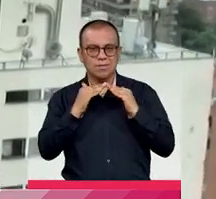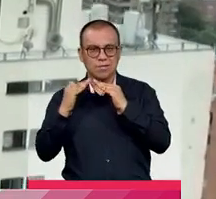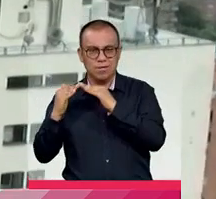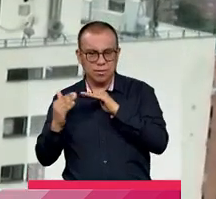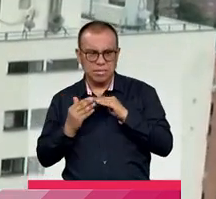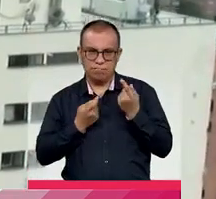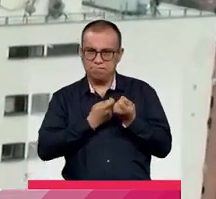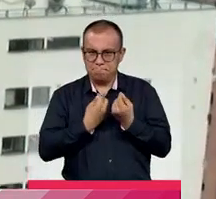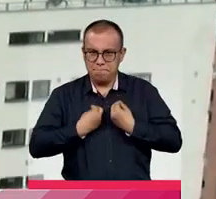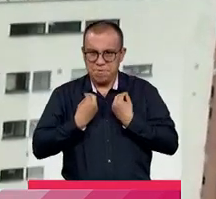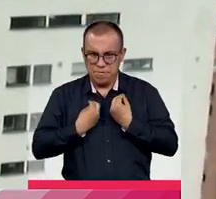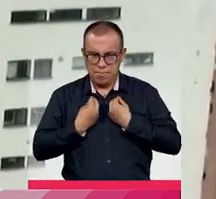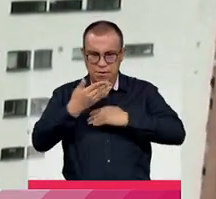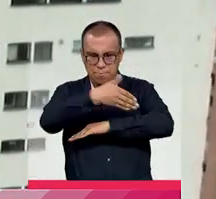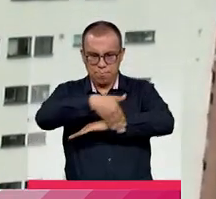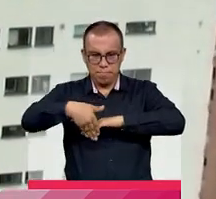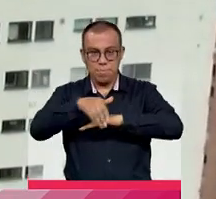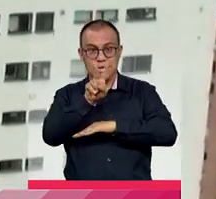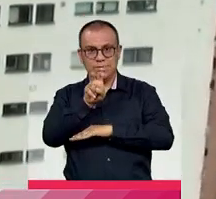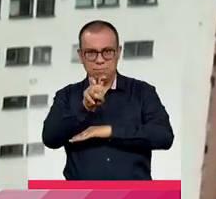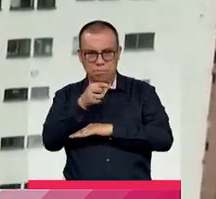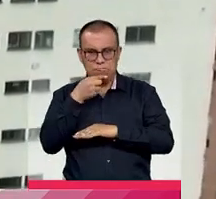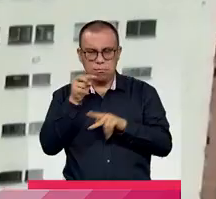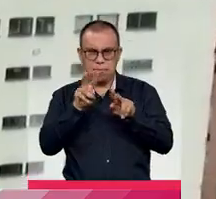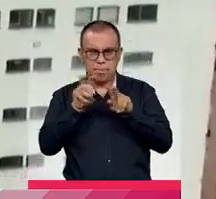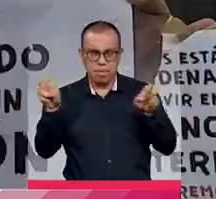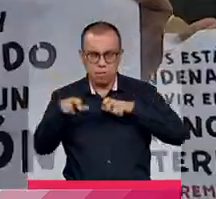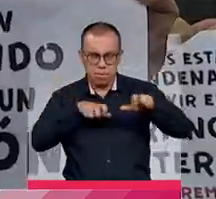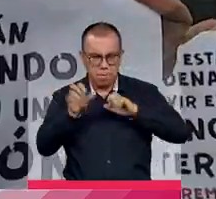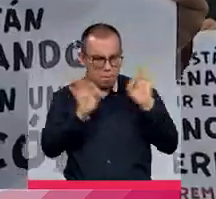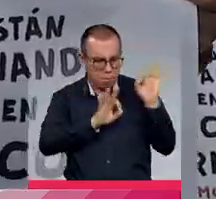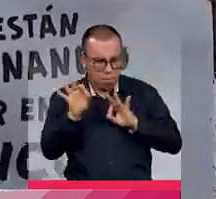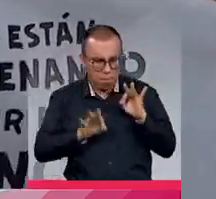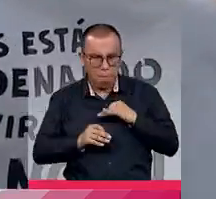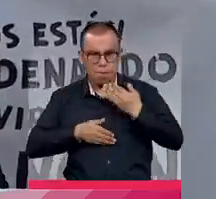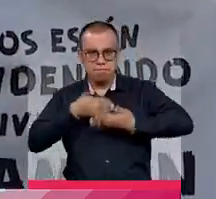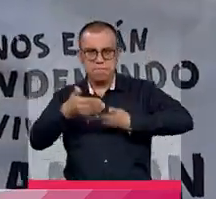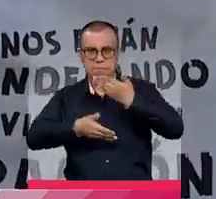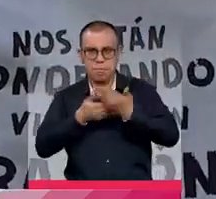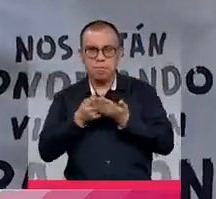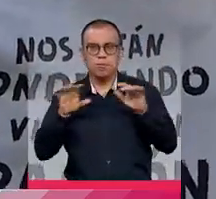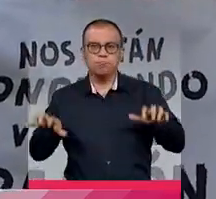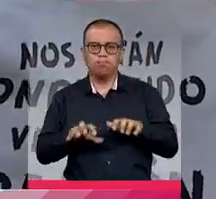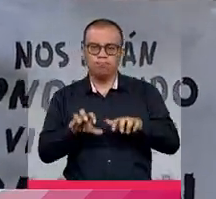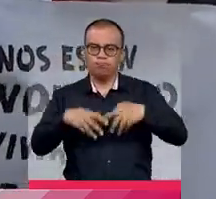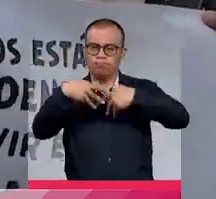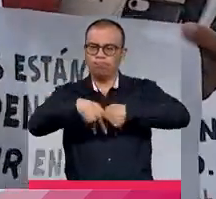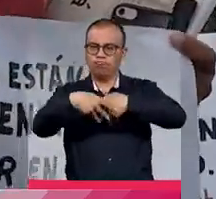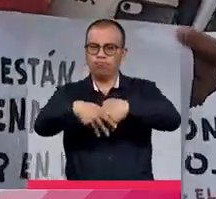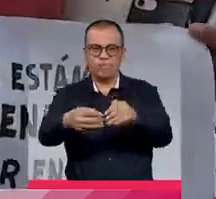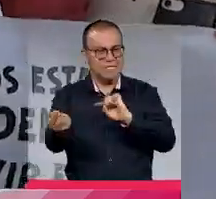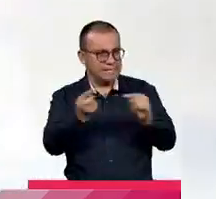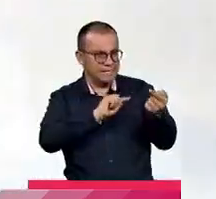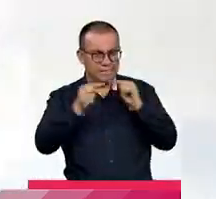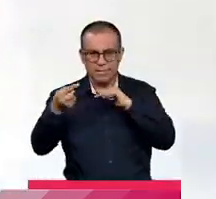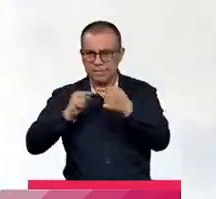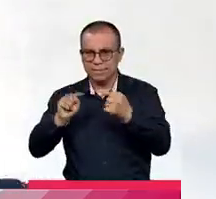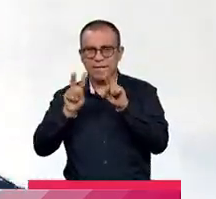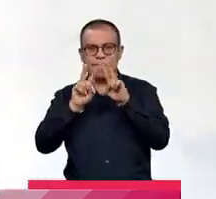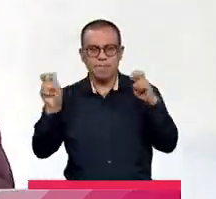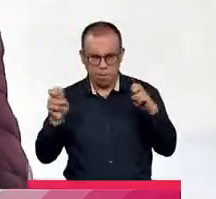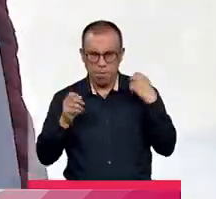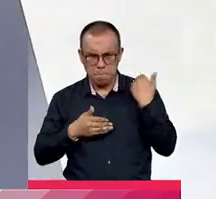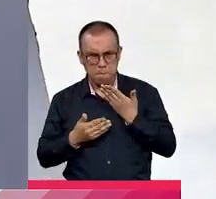y vecinos de la carrera séptima que mediante la movilización organizada lograron interponer acciones populares que alentaron el debate frente a la